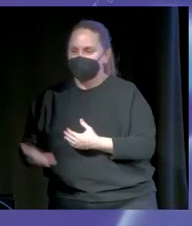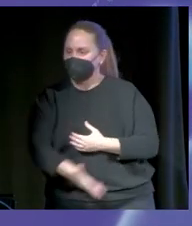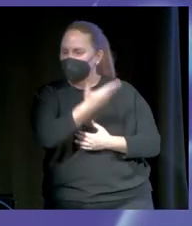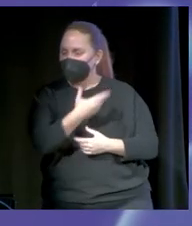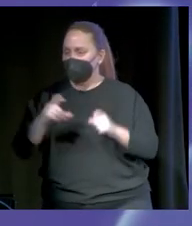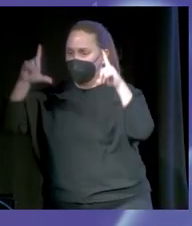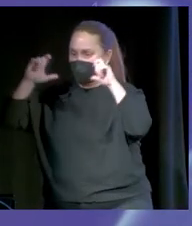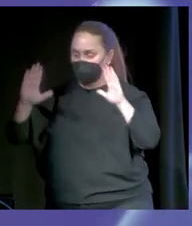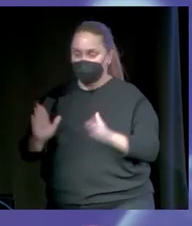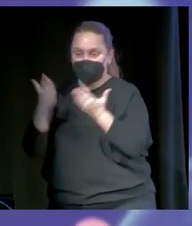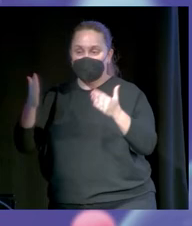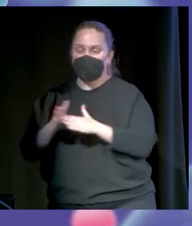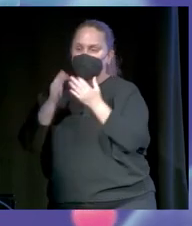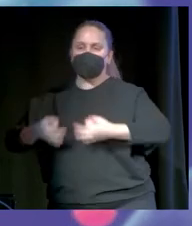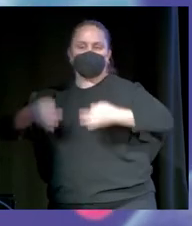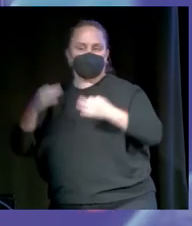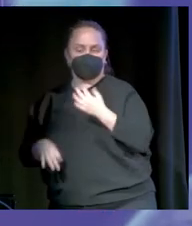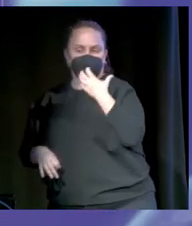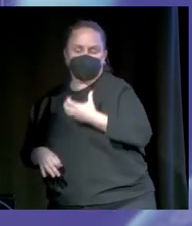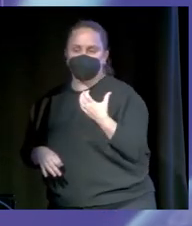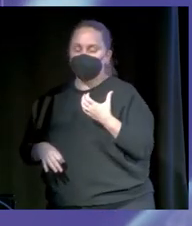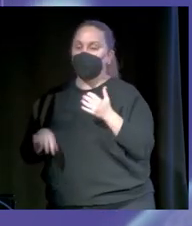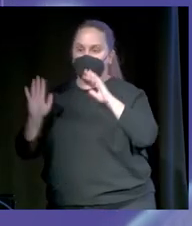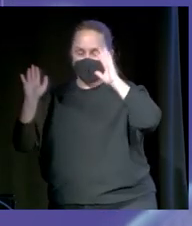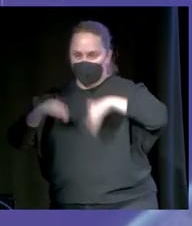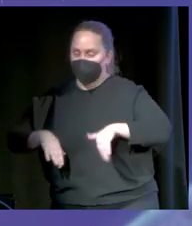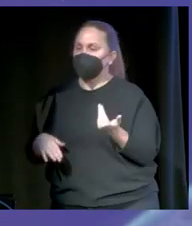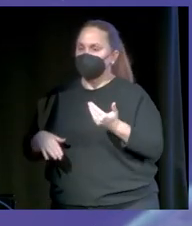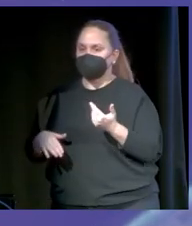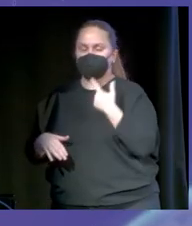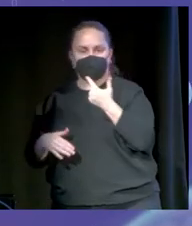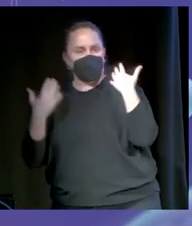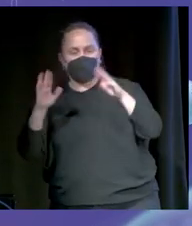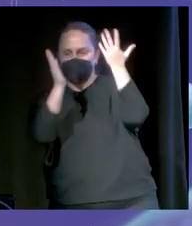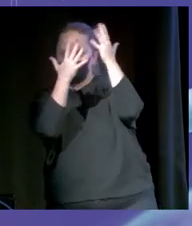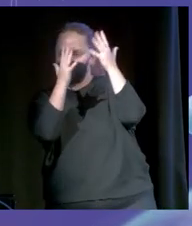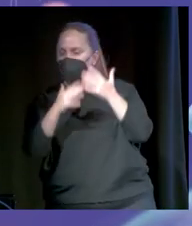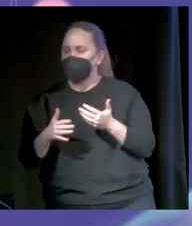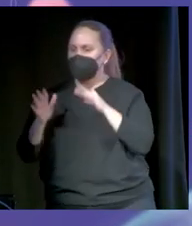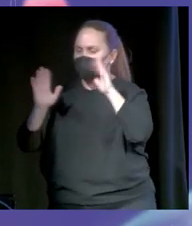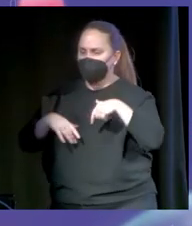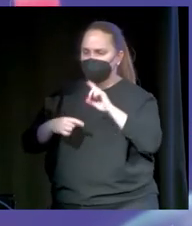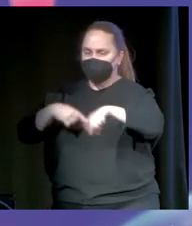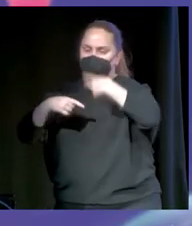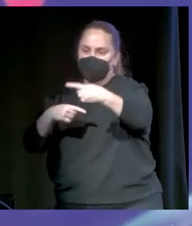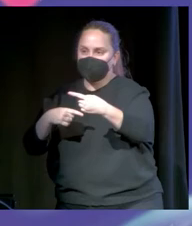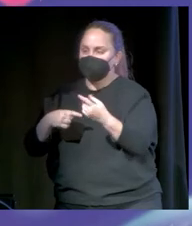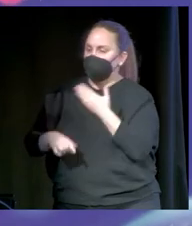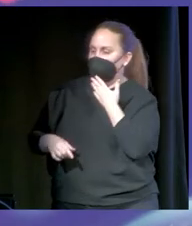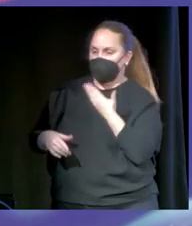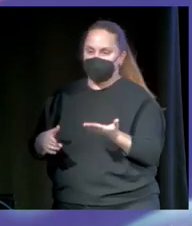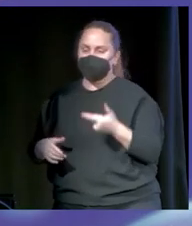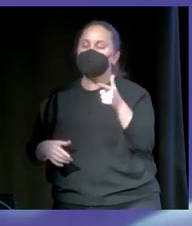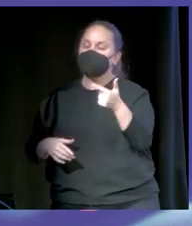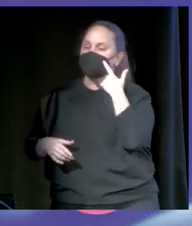que me hicieron para una publicación bastante seria, por la que recibí bastantes elogios de compañeros míos, me pasan cosas más o menos divertidas. Me